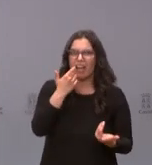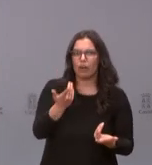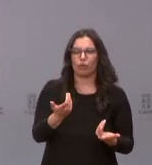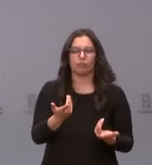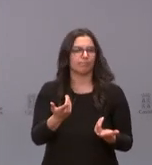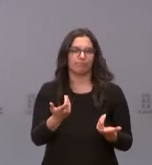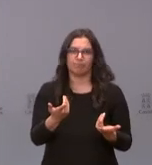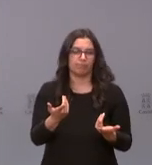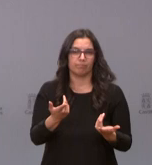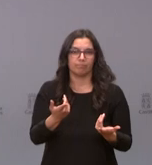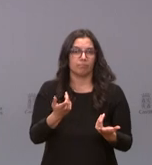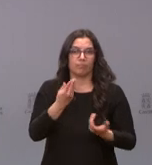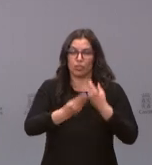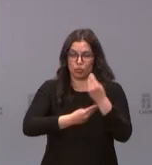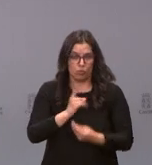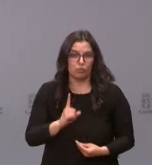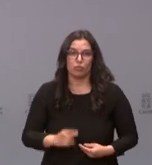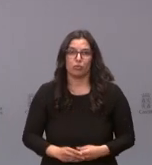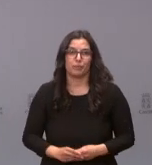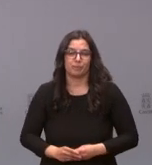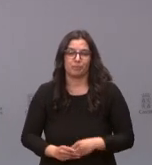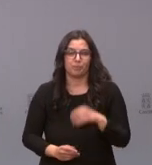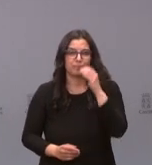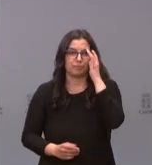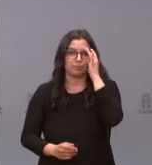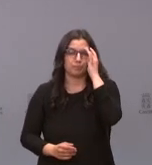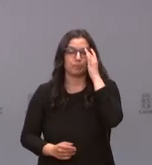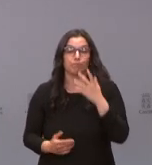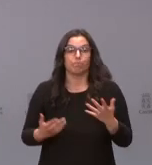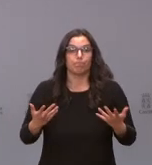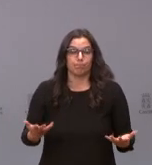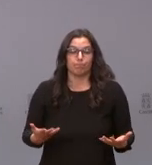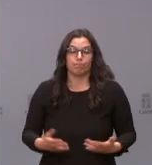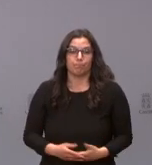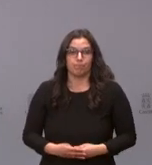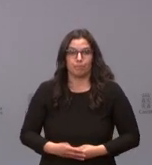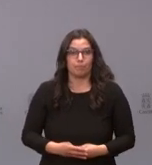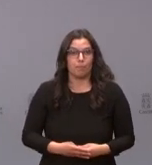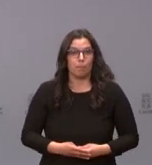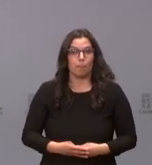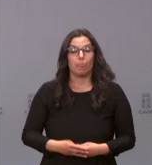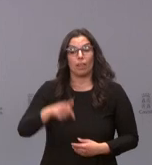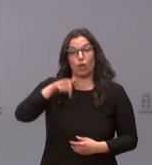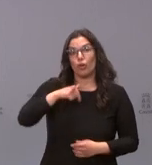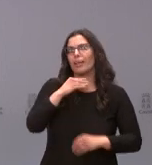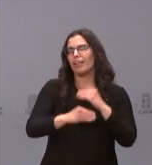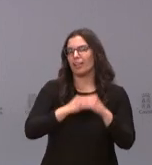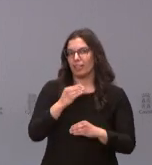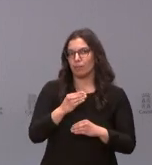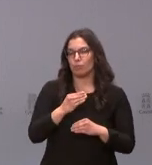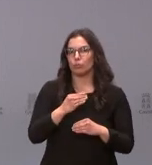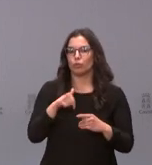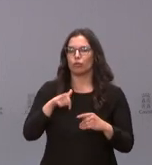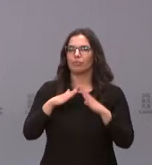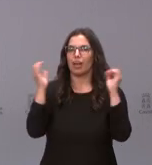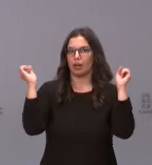cosa que nosotros no hemos hecho. Por tanto, lo que estamos haciendo hoy es adoptar un